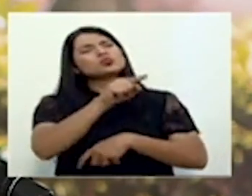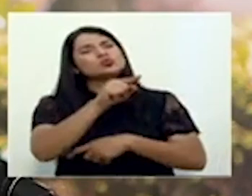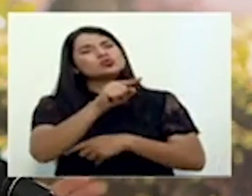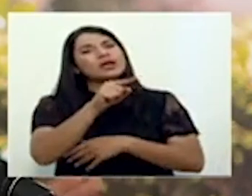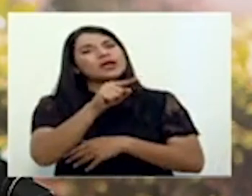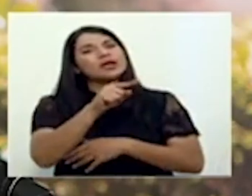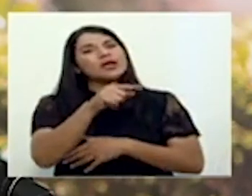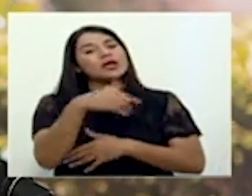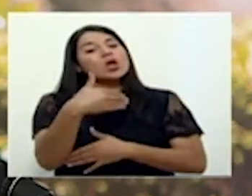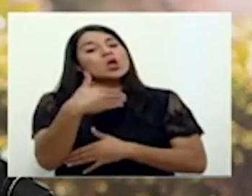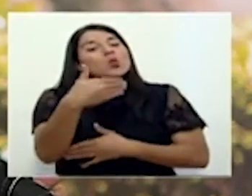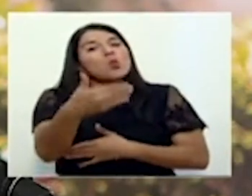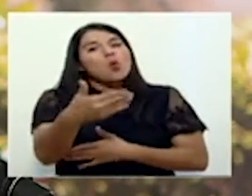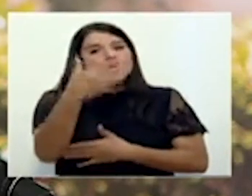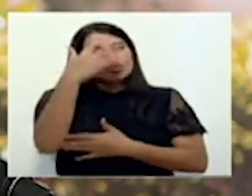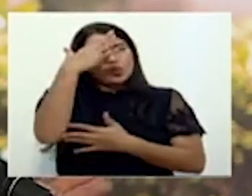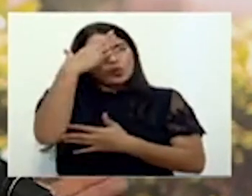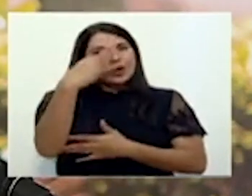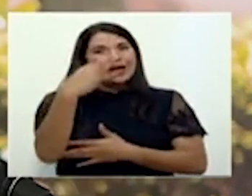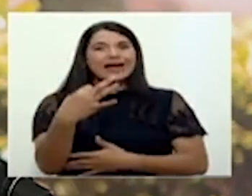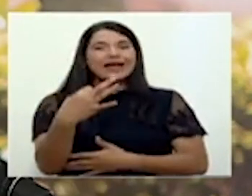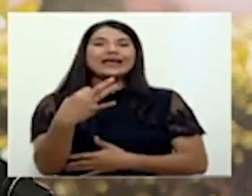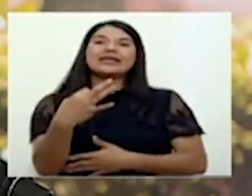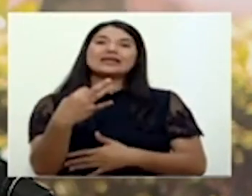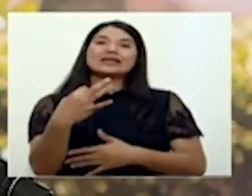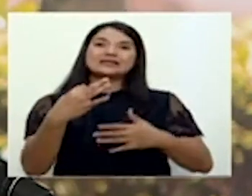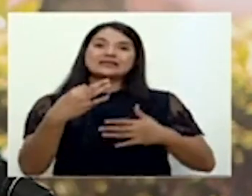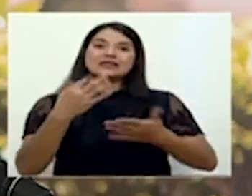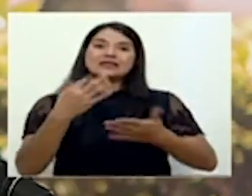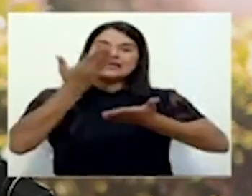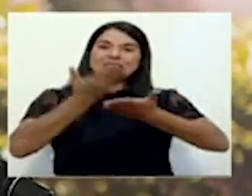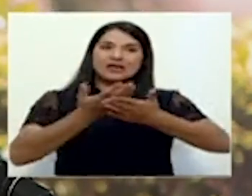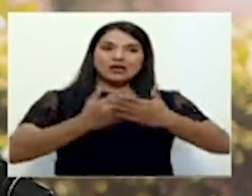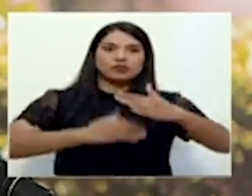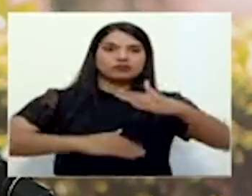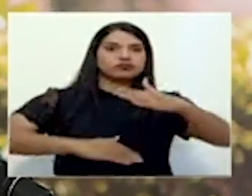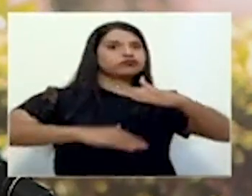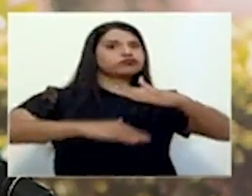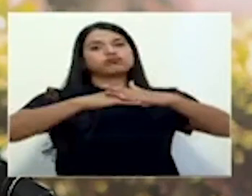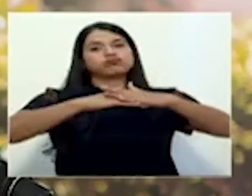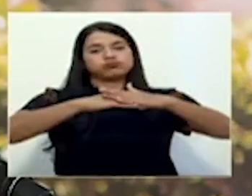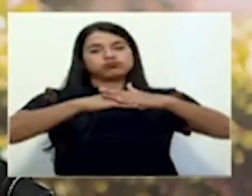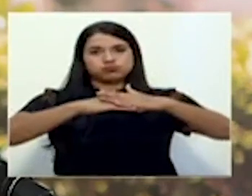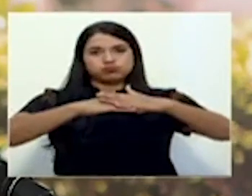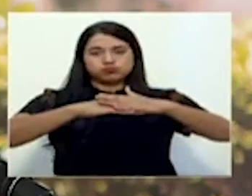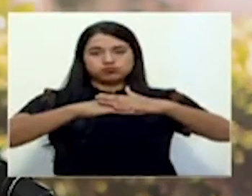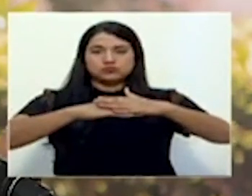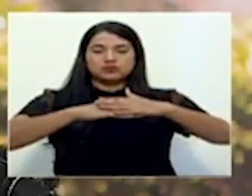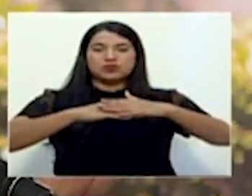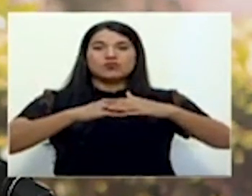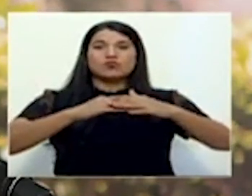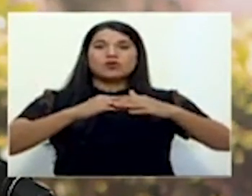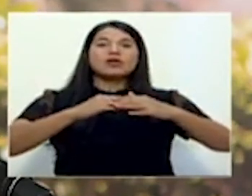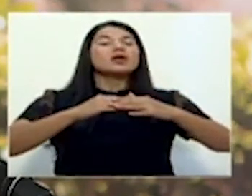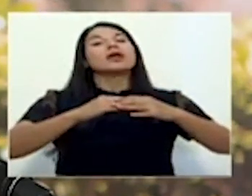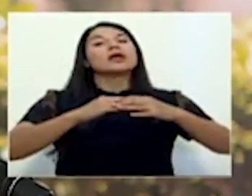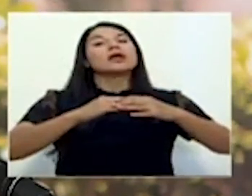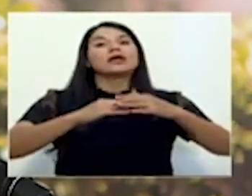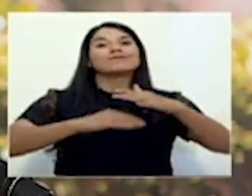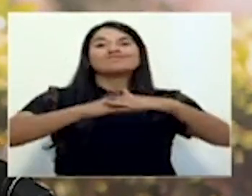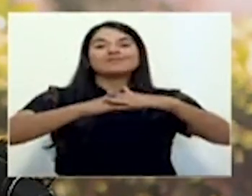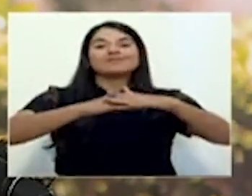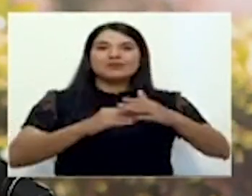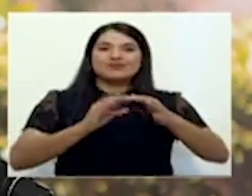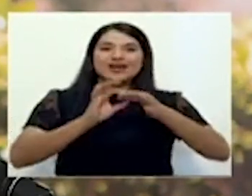a un nivel de tope de máxima presión sobre el sistema hospitalario del país en cuanto a uso de camas y en